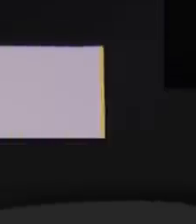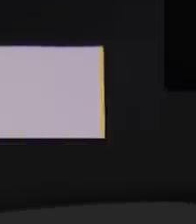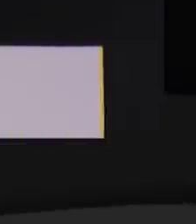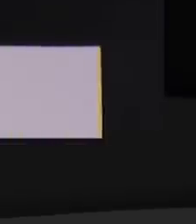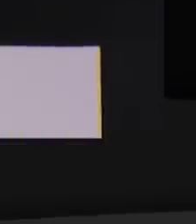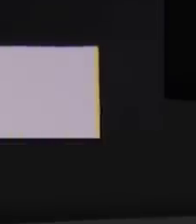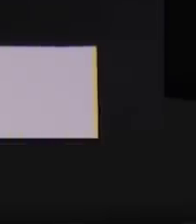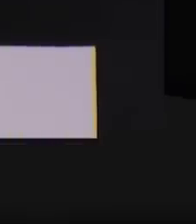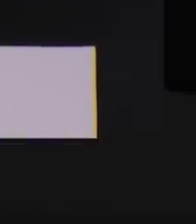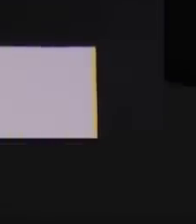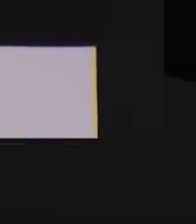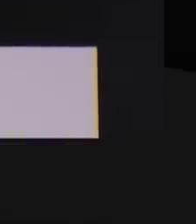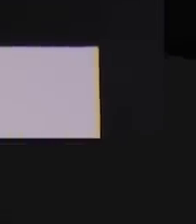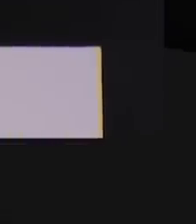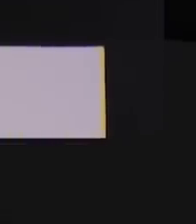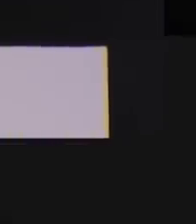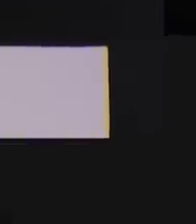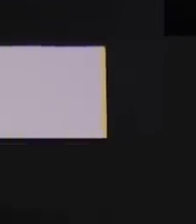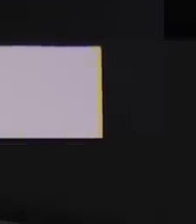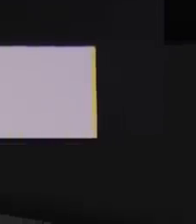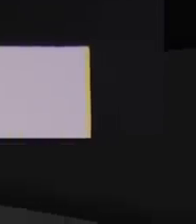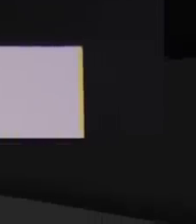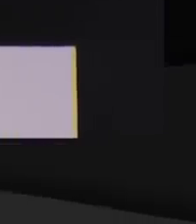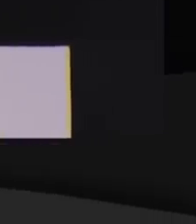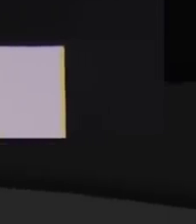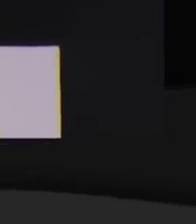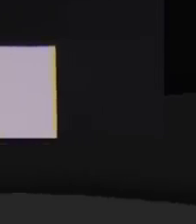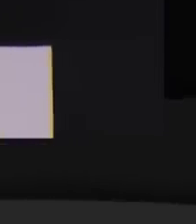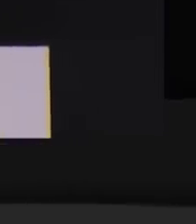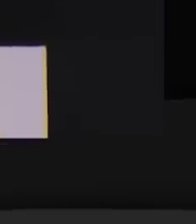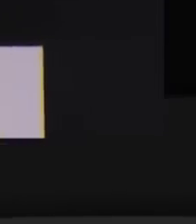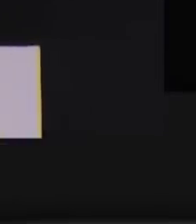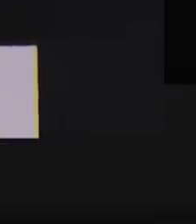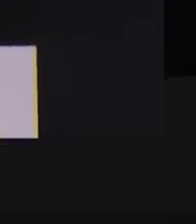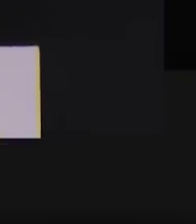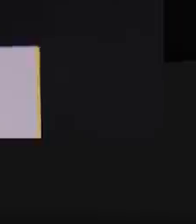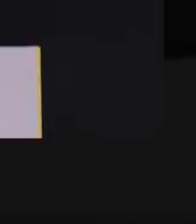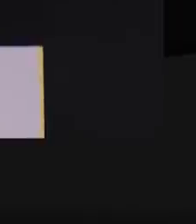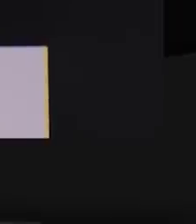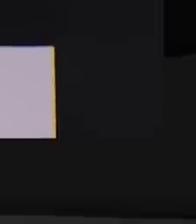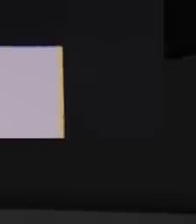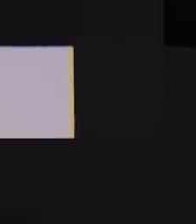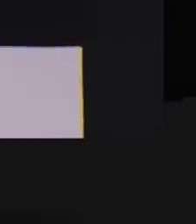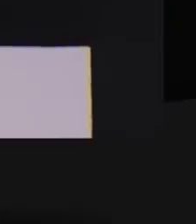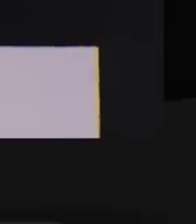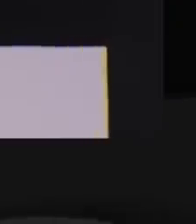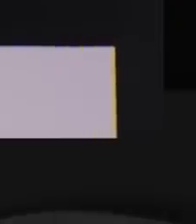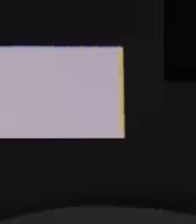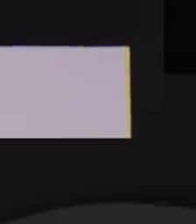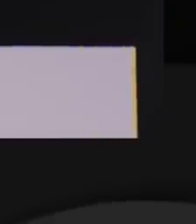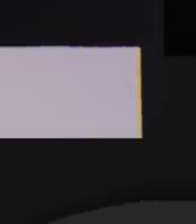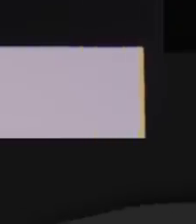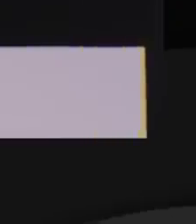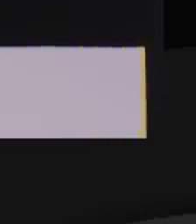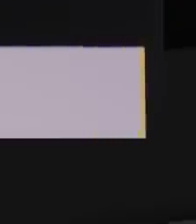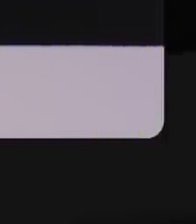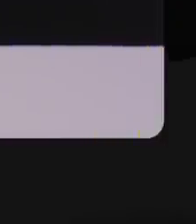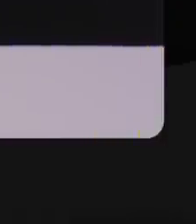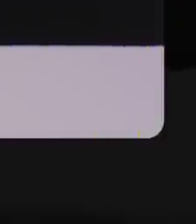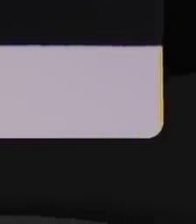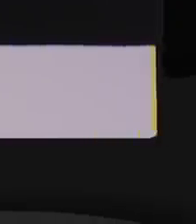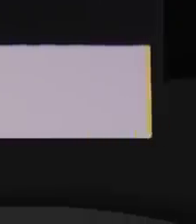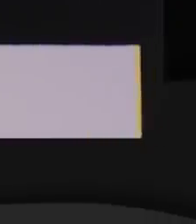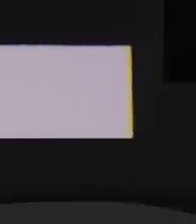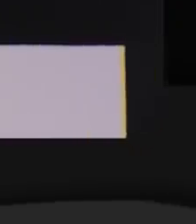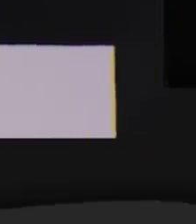Usted viva, sea libre, sea feliz, sea creyente, sea cristiano y deje que el abecedario del creyente